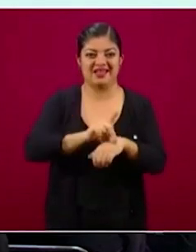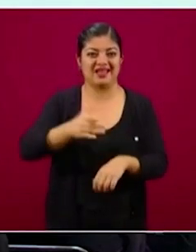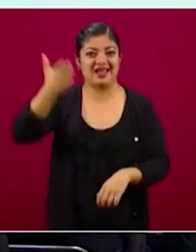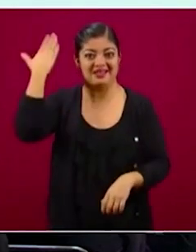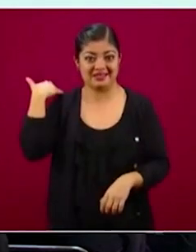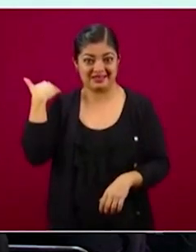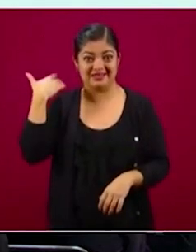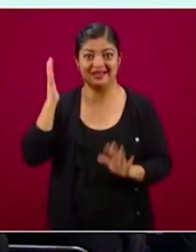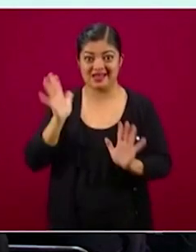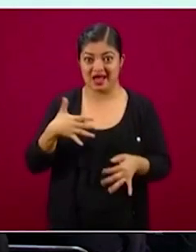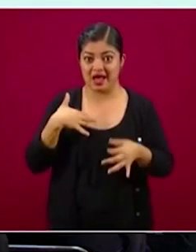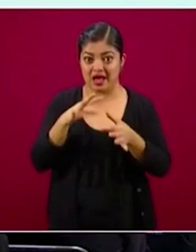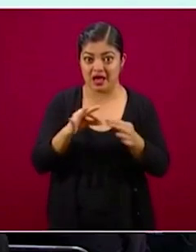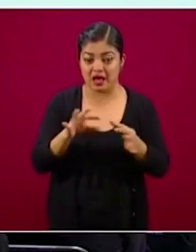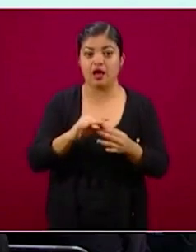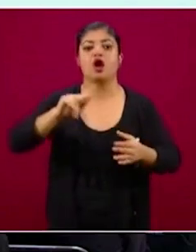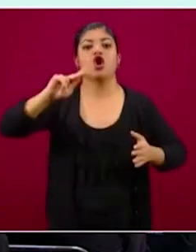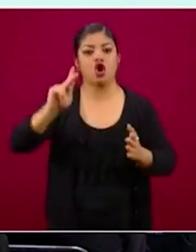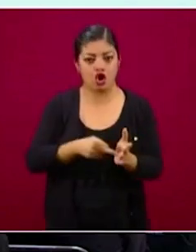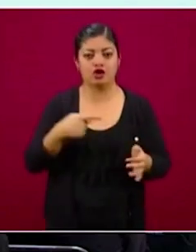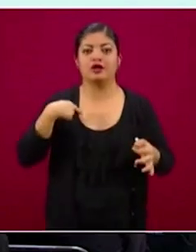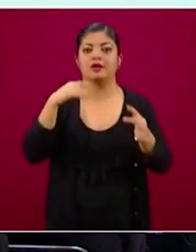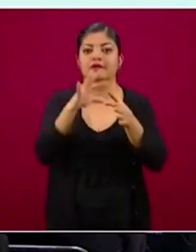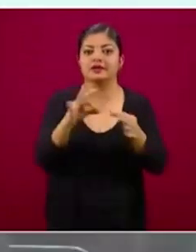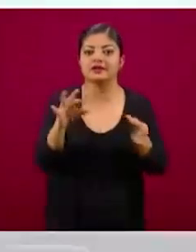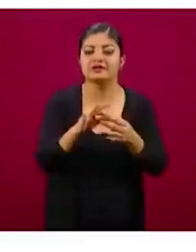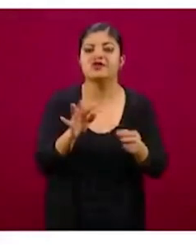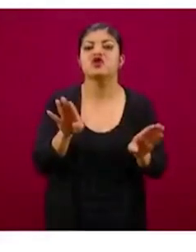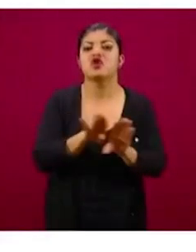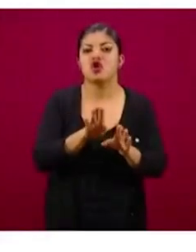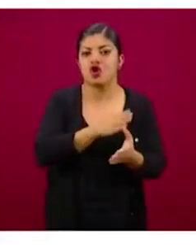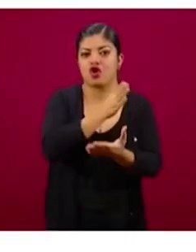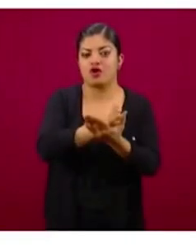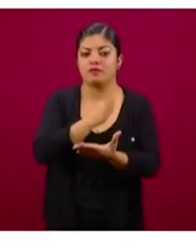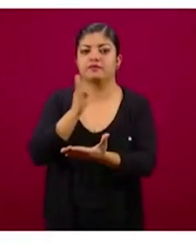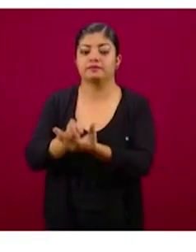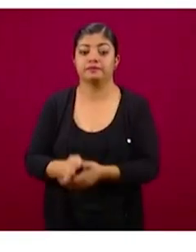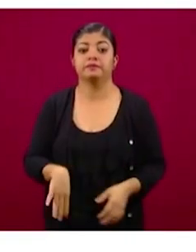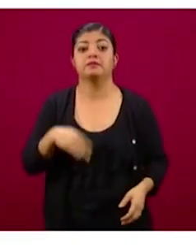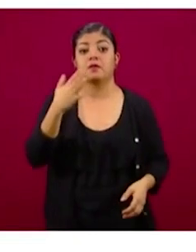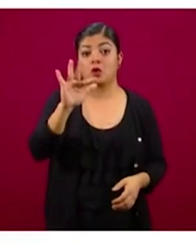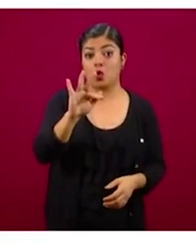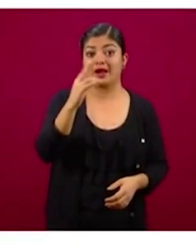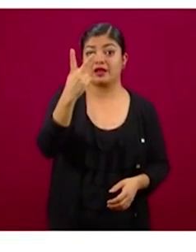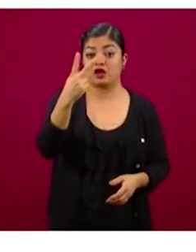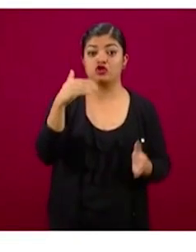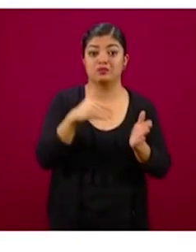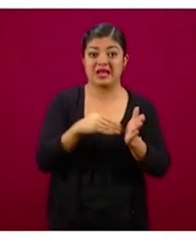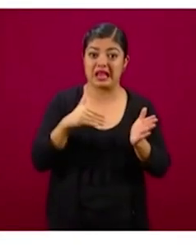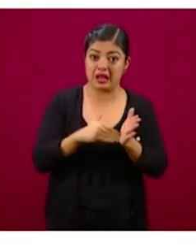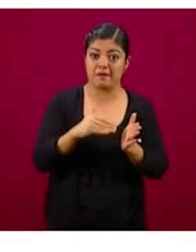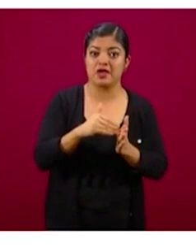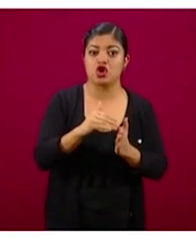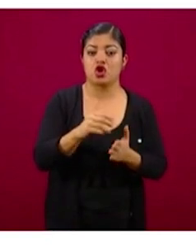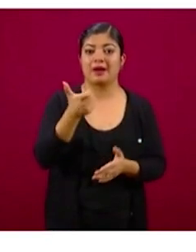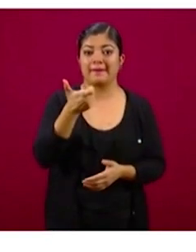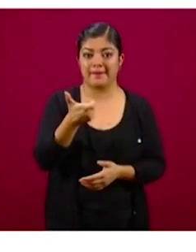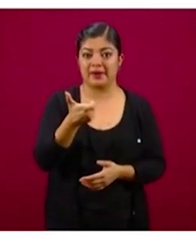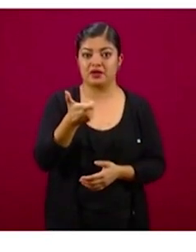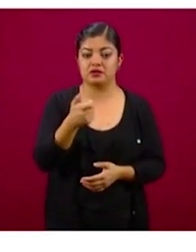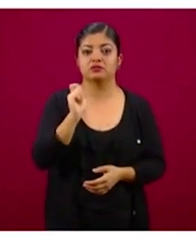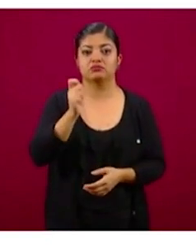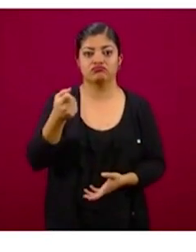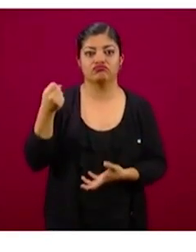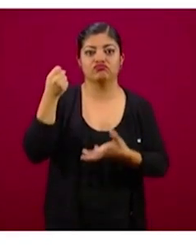entonces volver a recapitular. Y 42 mil millones de pesos fueron la inversión social que se hizo para